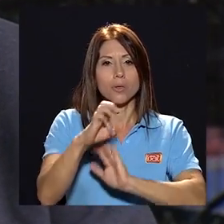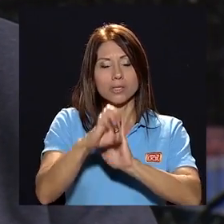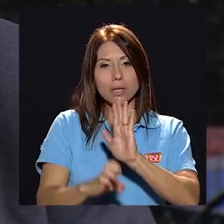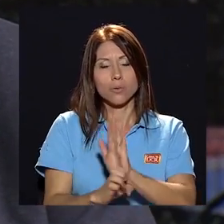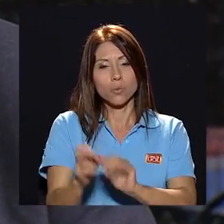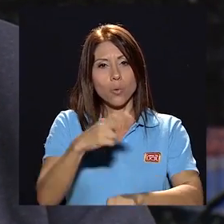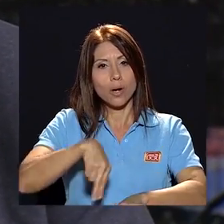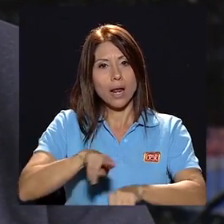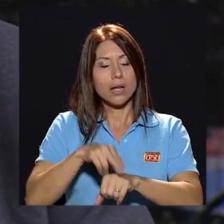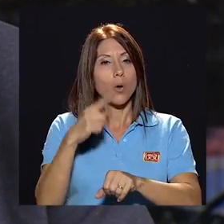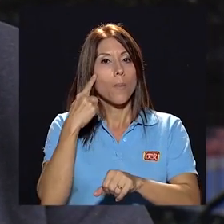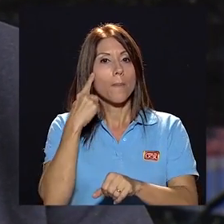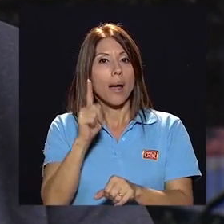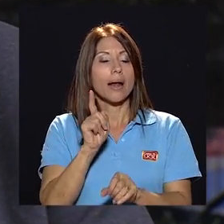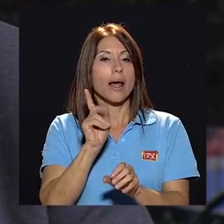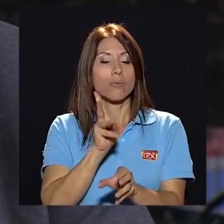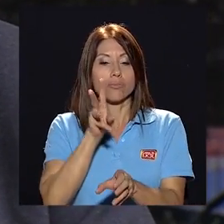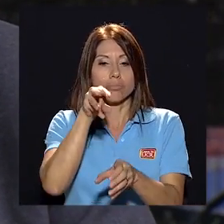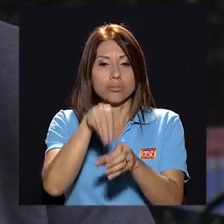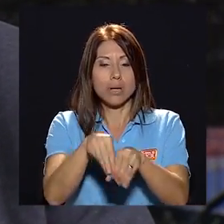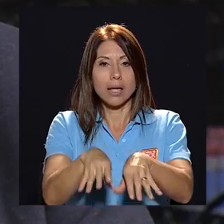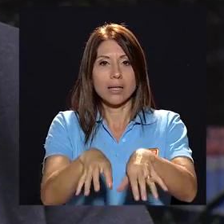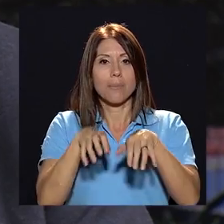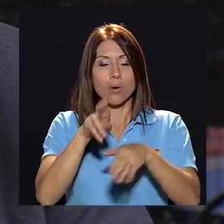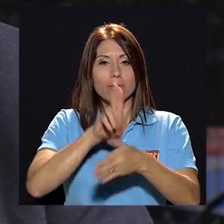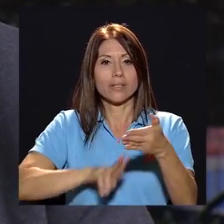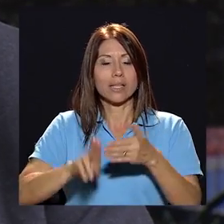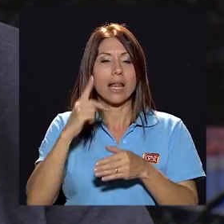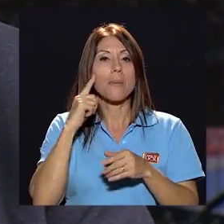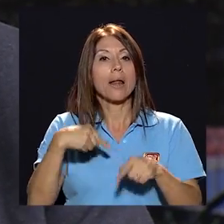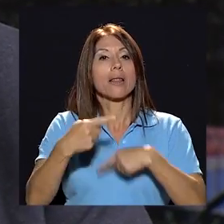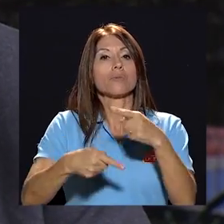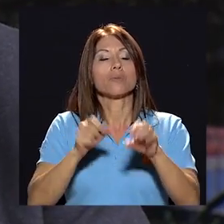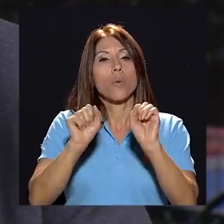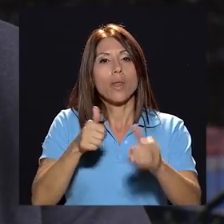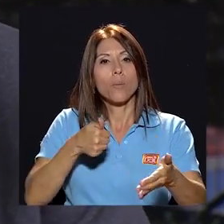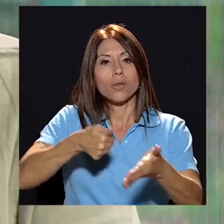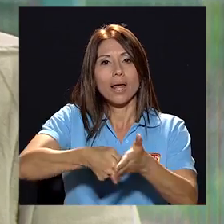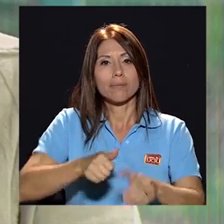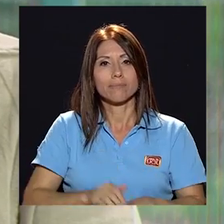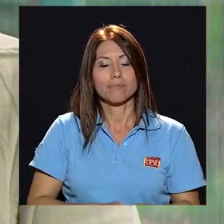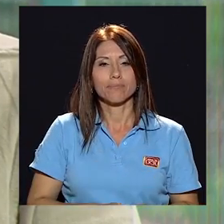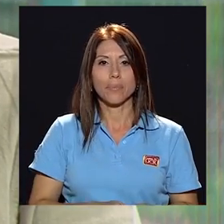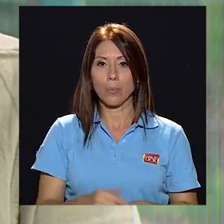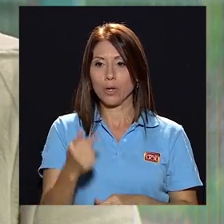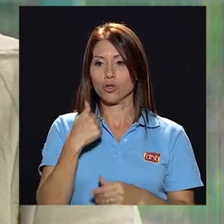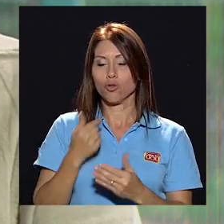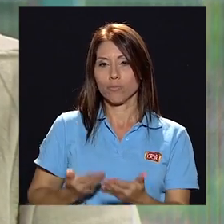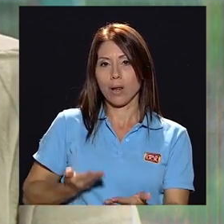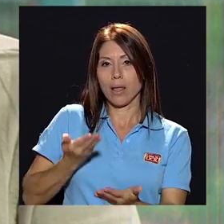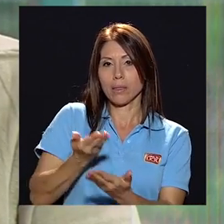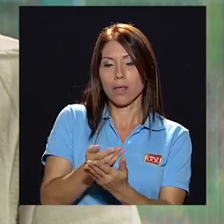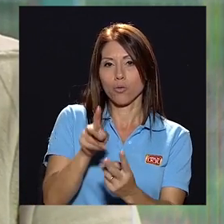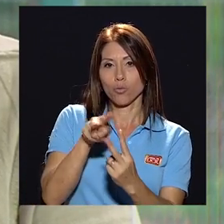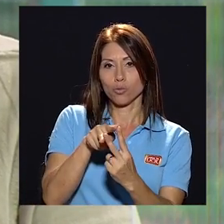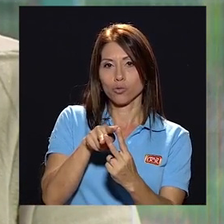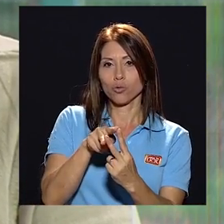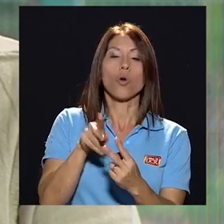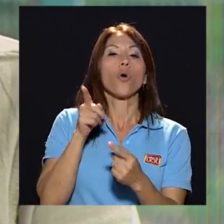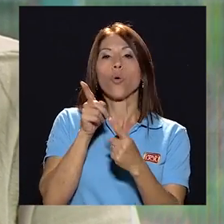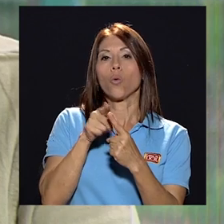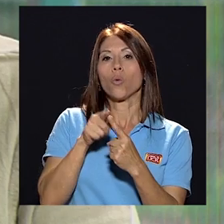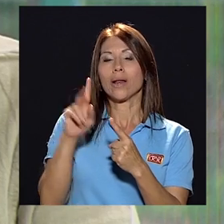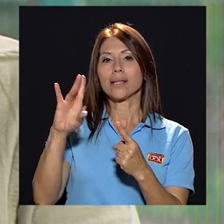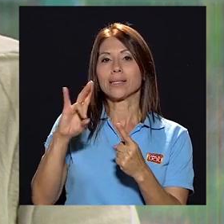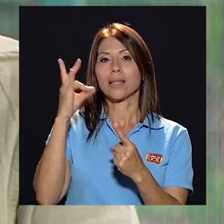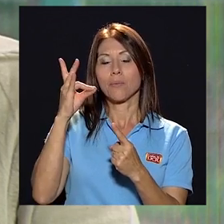que requiere el estatuto orgánico para formar parte de la asamblea universitaria y así poder votar bueno yo he venido planteando dos propuestas una la